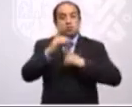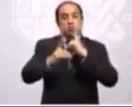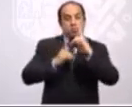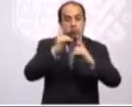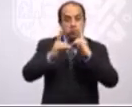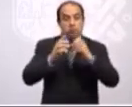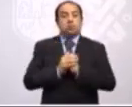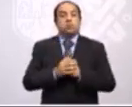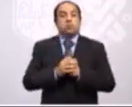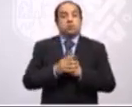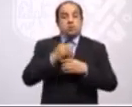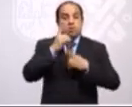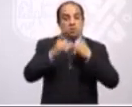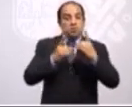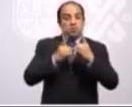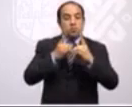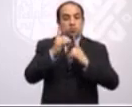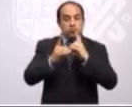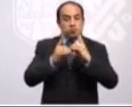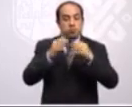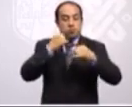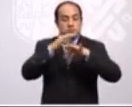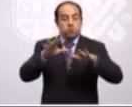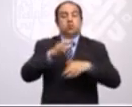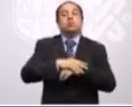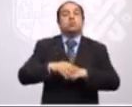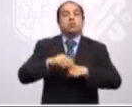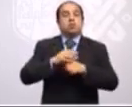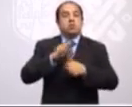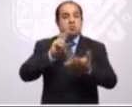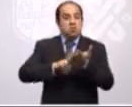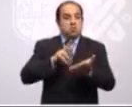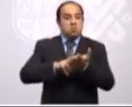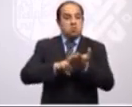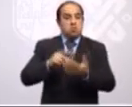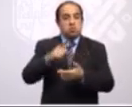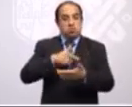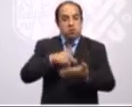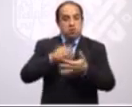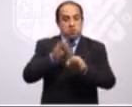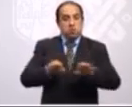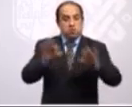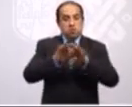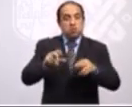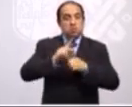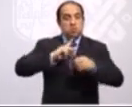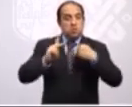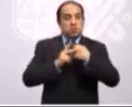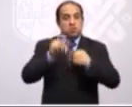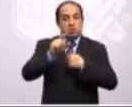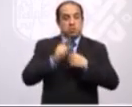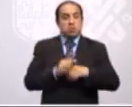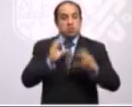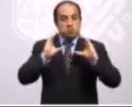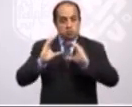difusión de los valores importantes para la ciudad y para el país, y por supuesto, bajo los esquemas de seguridad. que sigue.